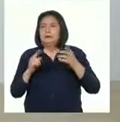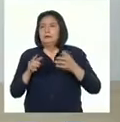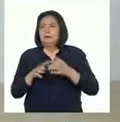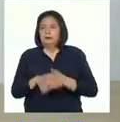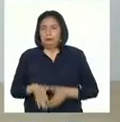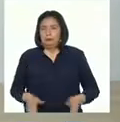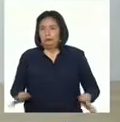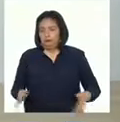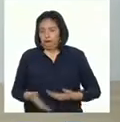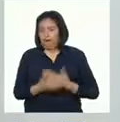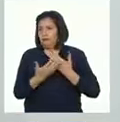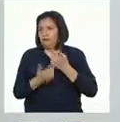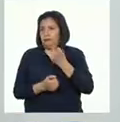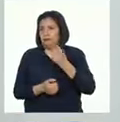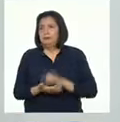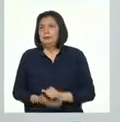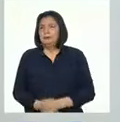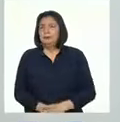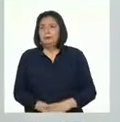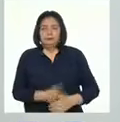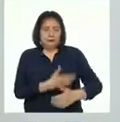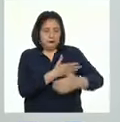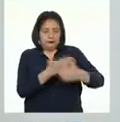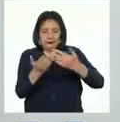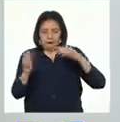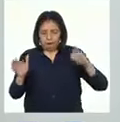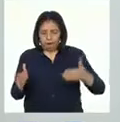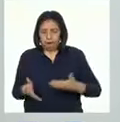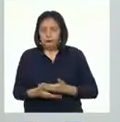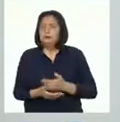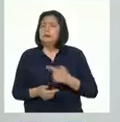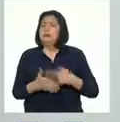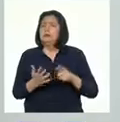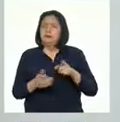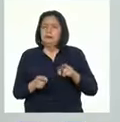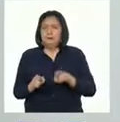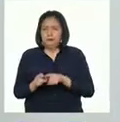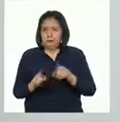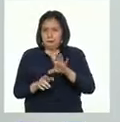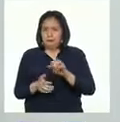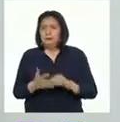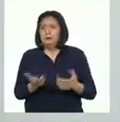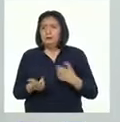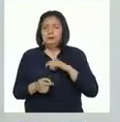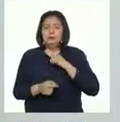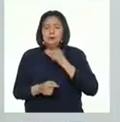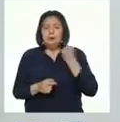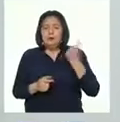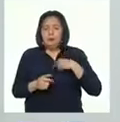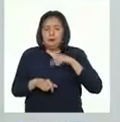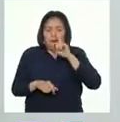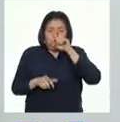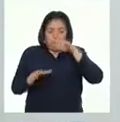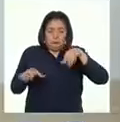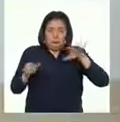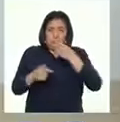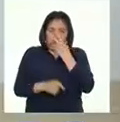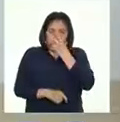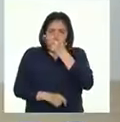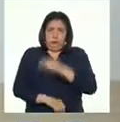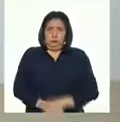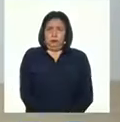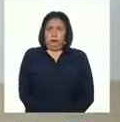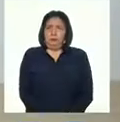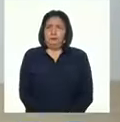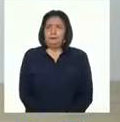abajo hacia el pecho. ¿Sí? ¿Está claro? Vamos a hacer todas las secuencias del condo. ¡Un, dos, tres, va!